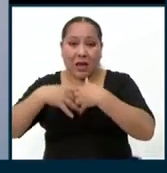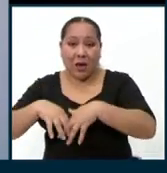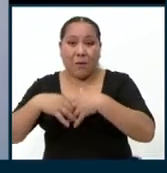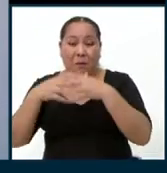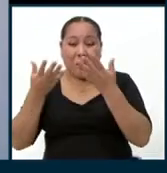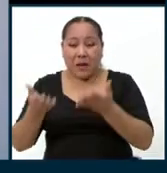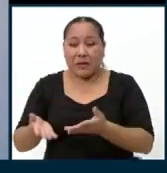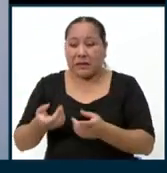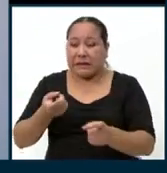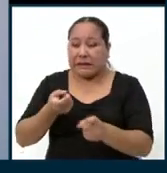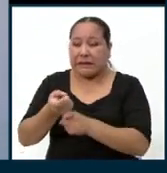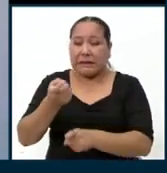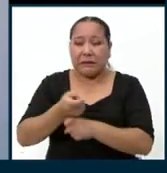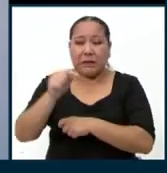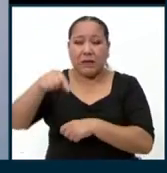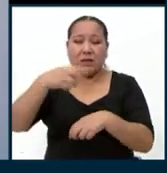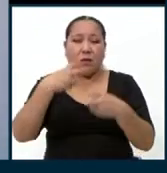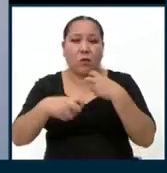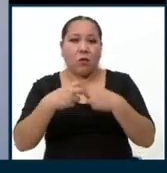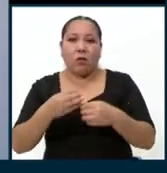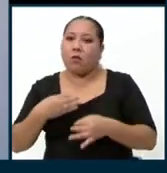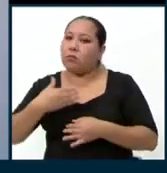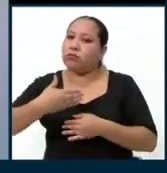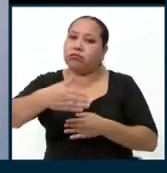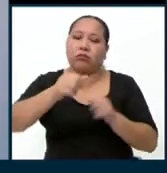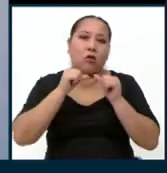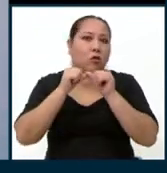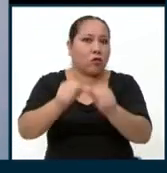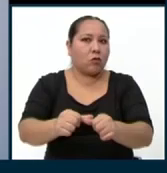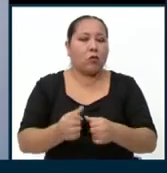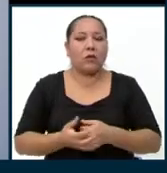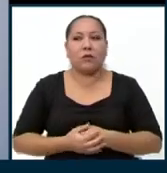situación y que va todavía a seguir por muchos meses más?